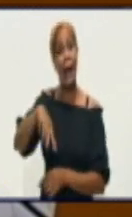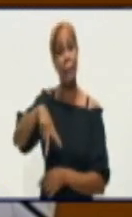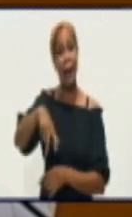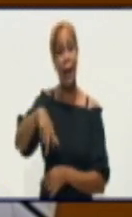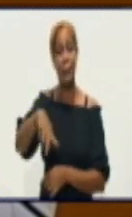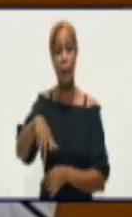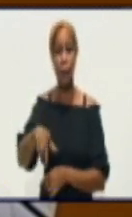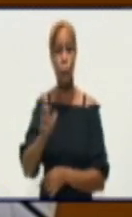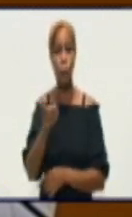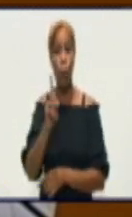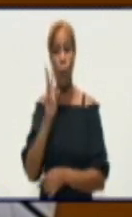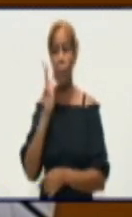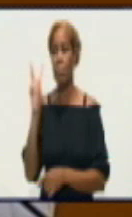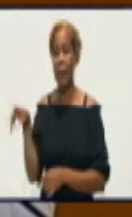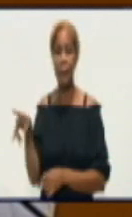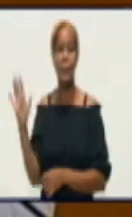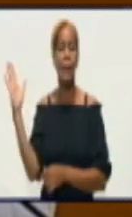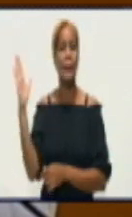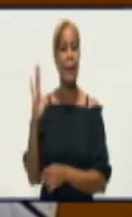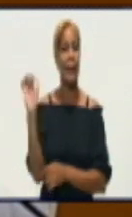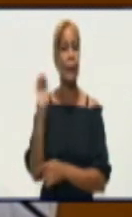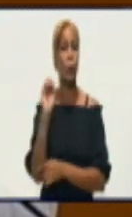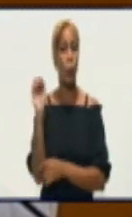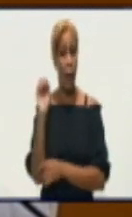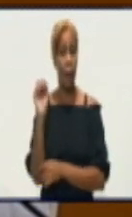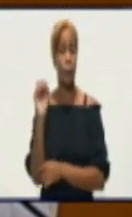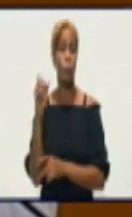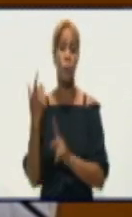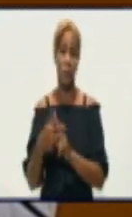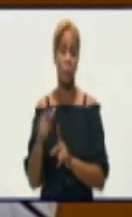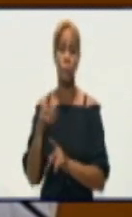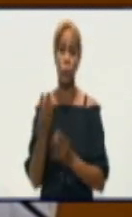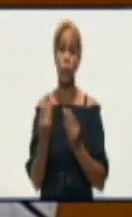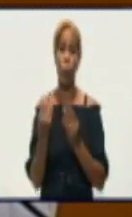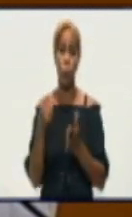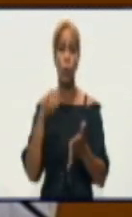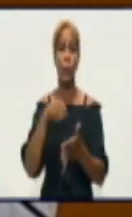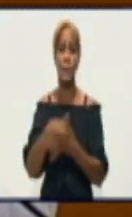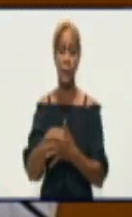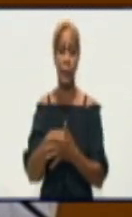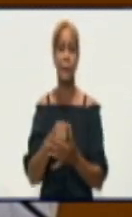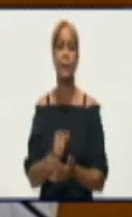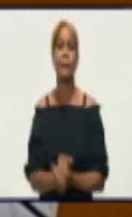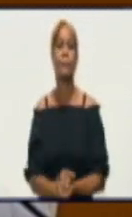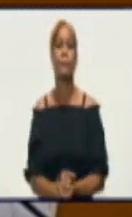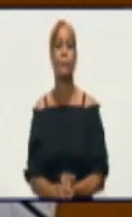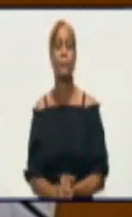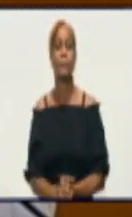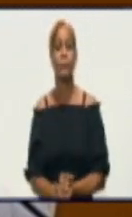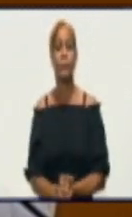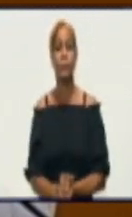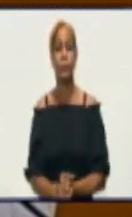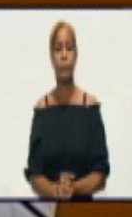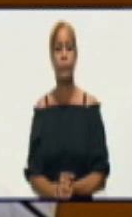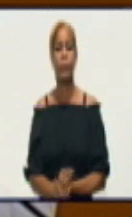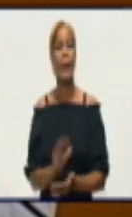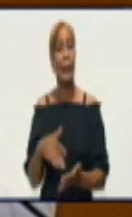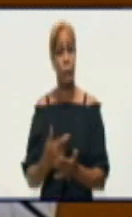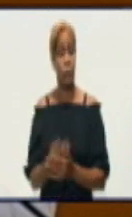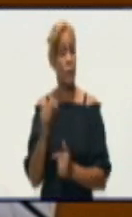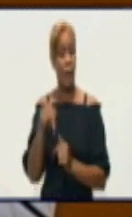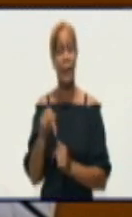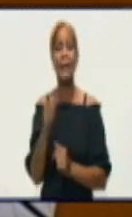y distancia, no se calculan. Y el otro hecho es los adelantamientos indebidos. Estas son las